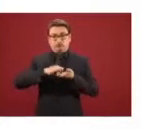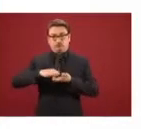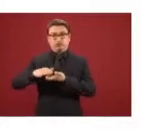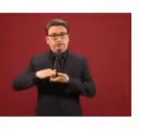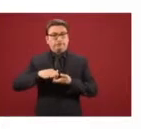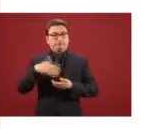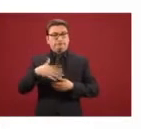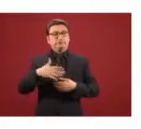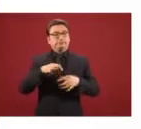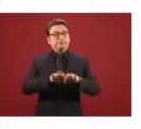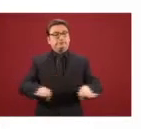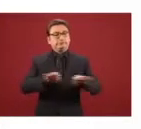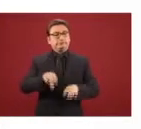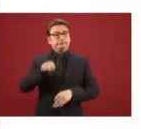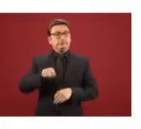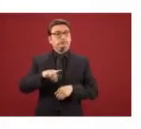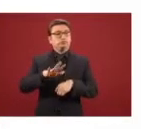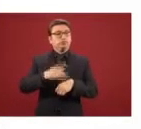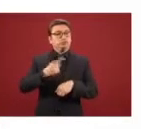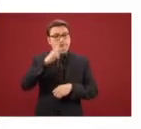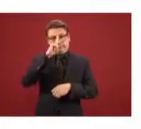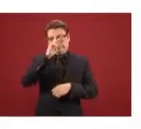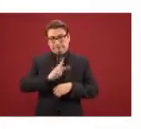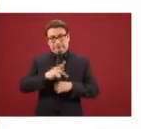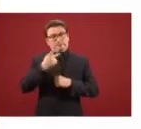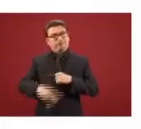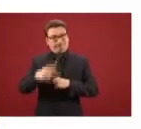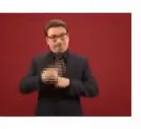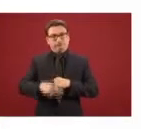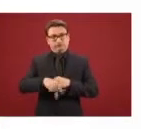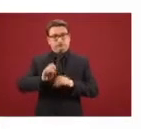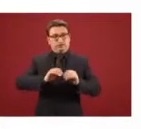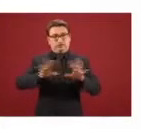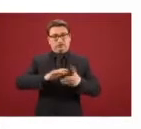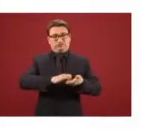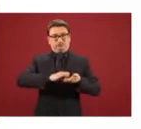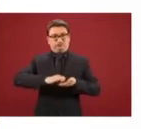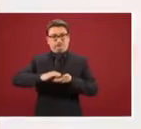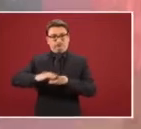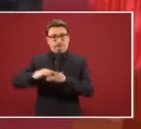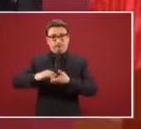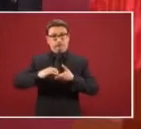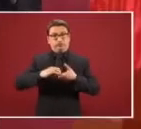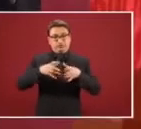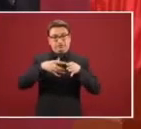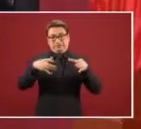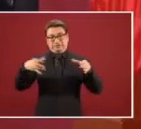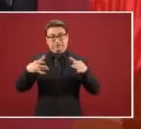destaco porque se pone en riesgo la vida de las personas, claramente, en ese tipo de transportes, no tienen ni siquiera aire.